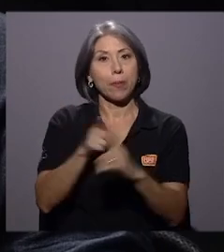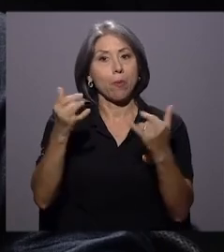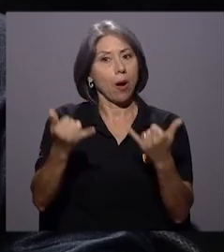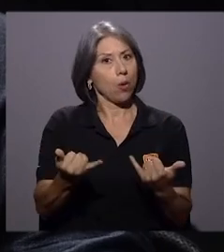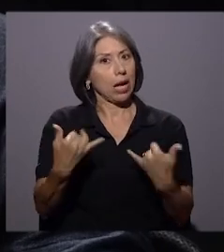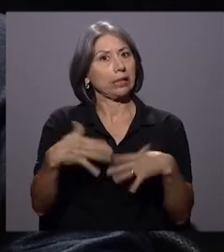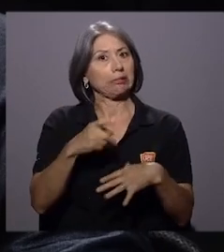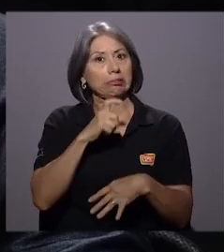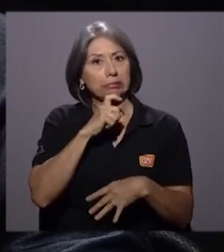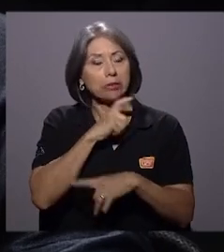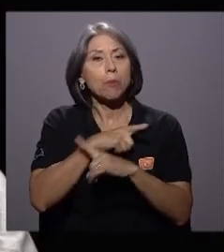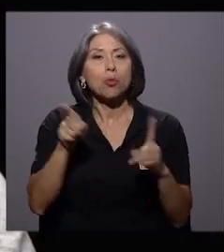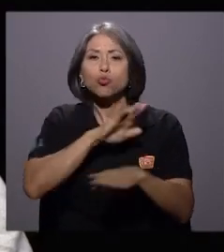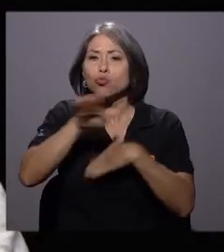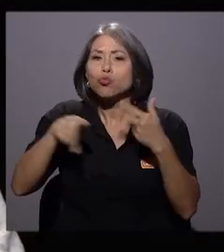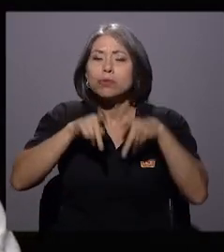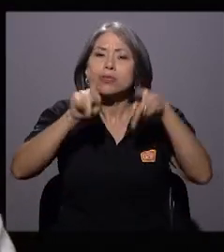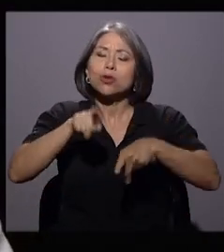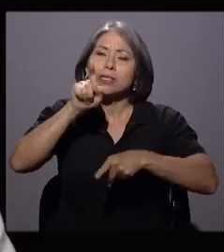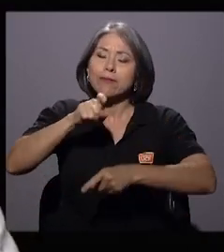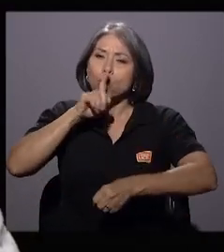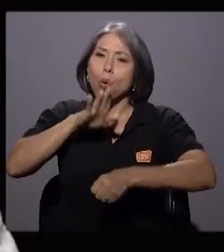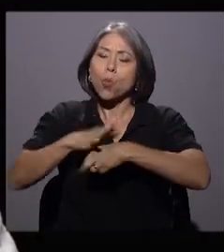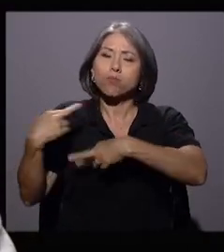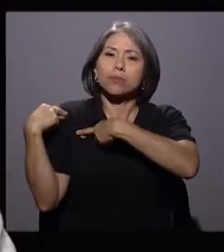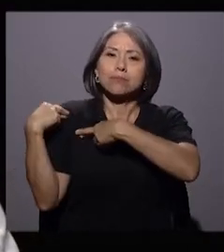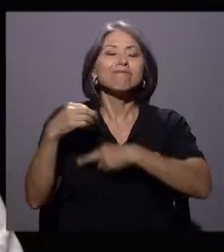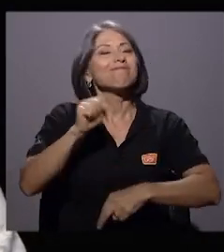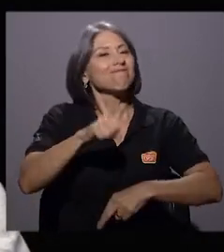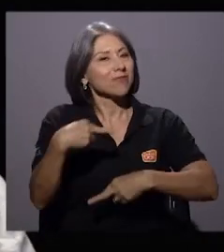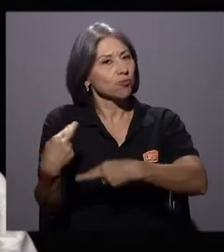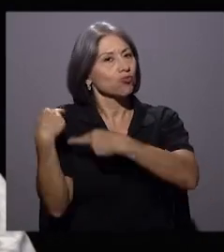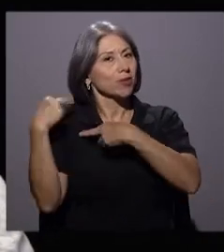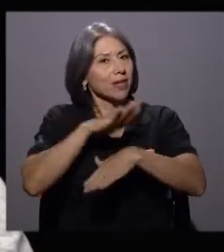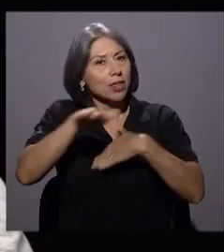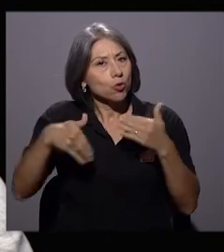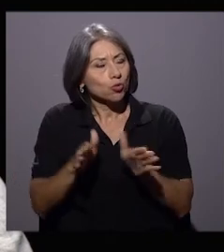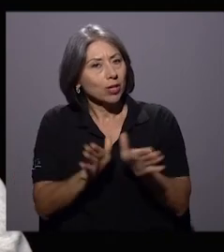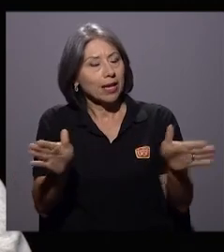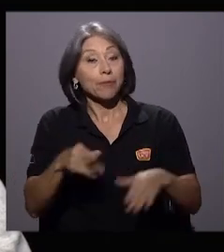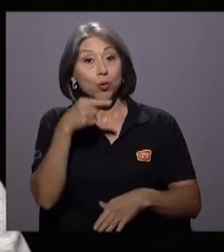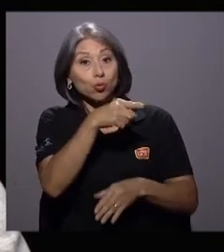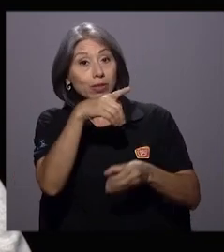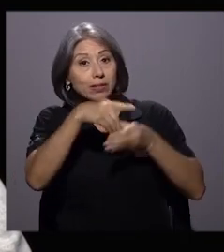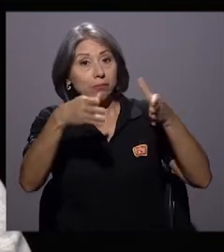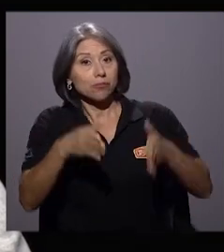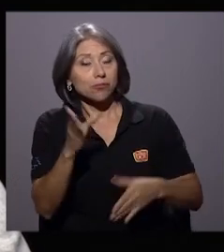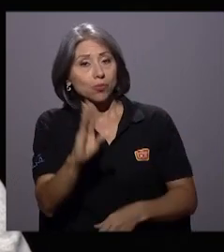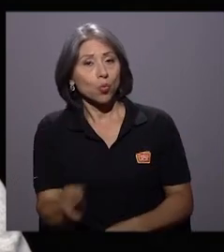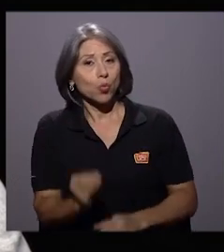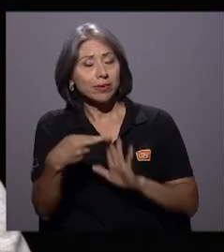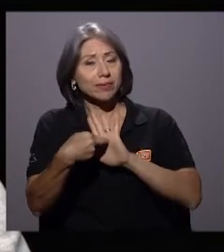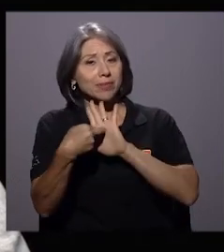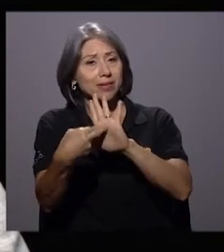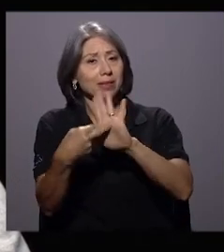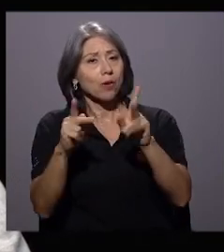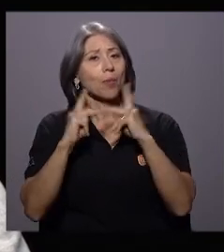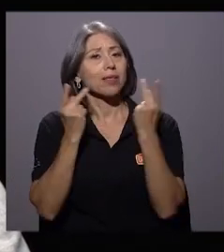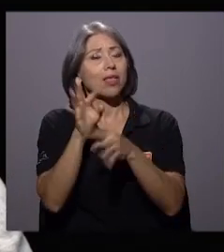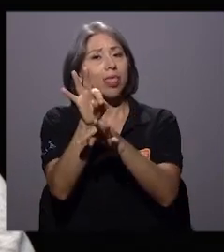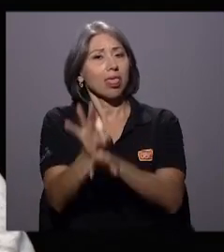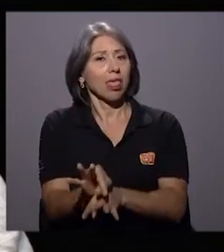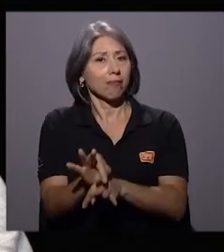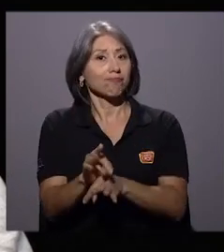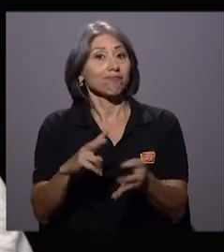colaboración de todos. Así es, eso no es responsabilidad global. Usted es un diputado joven que representa a un partido tradicional como el Partido Liberación